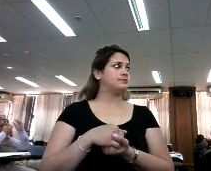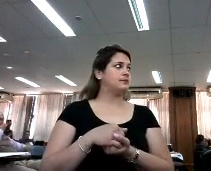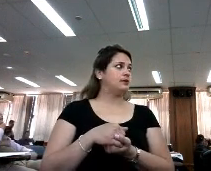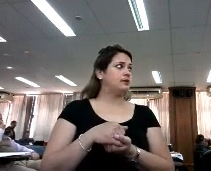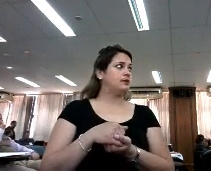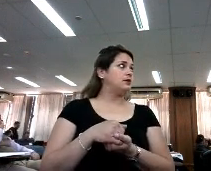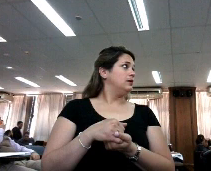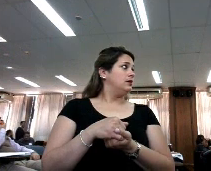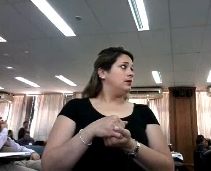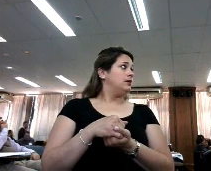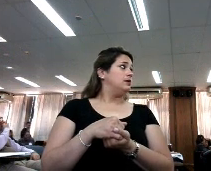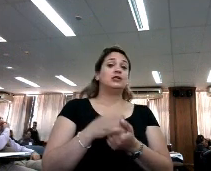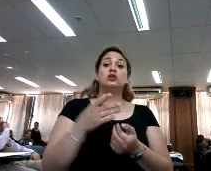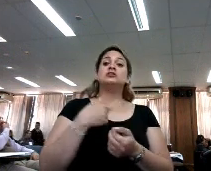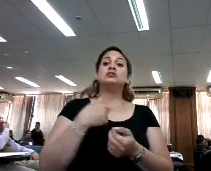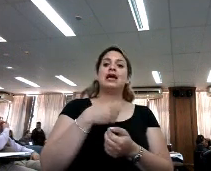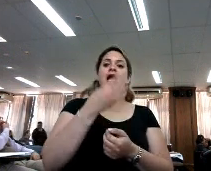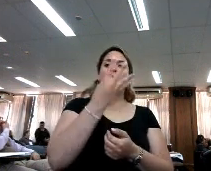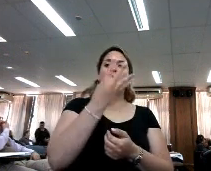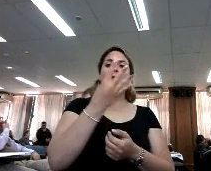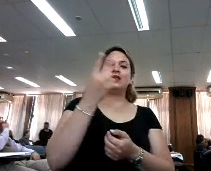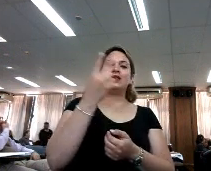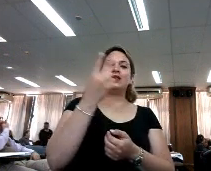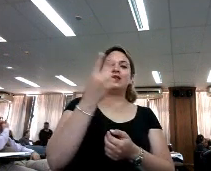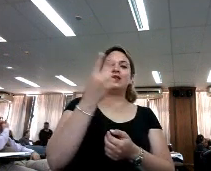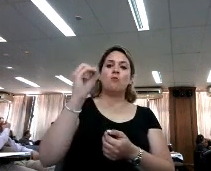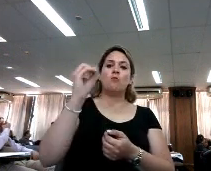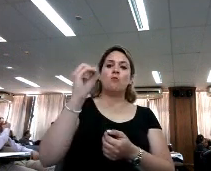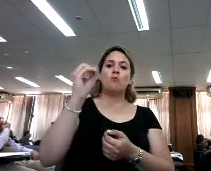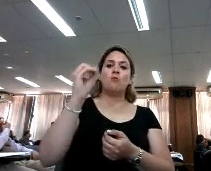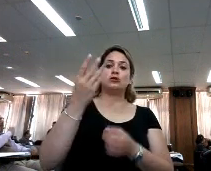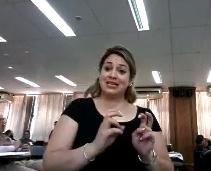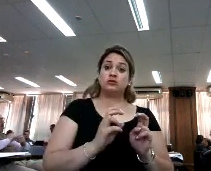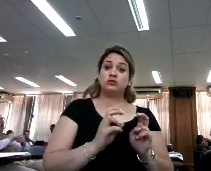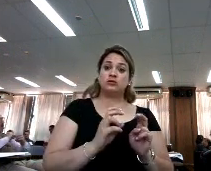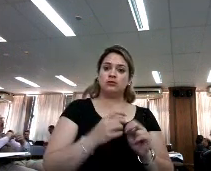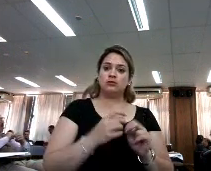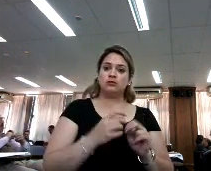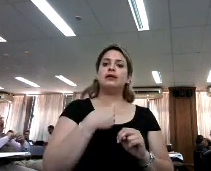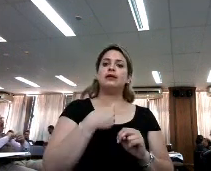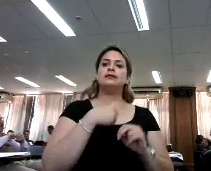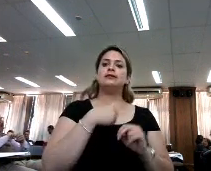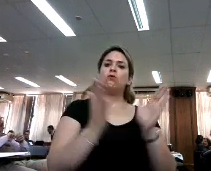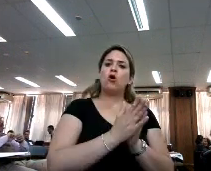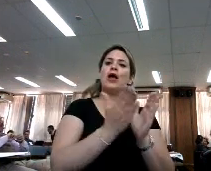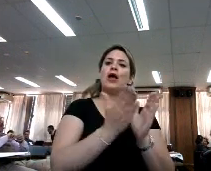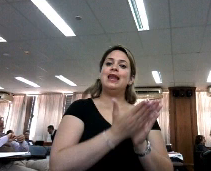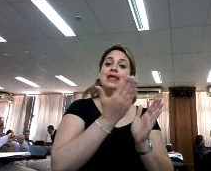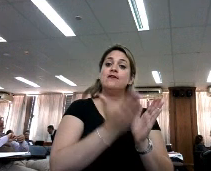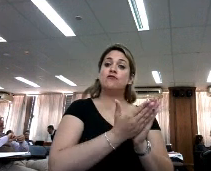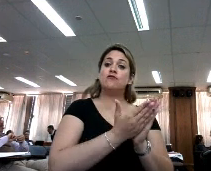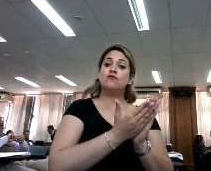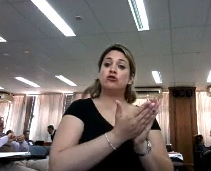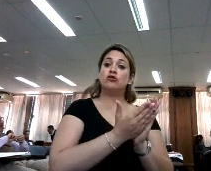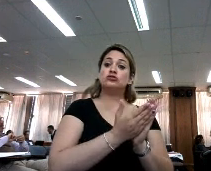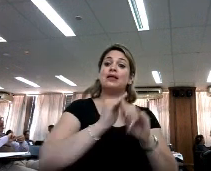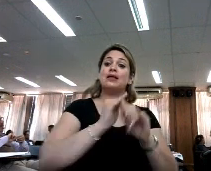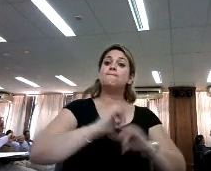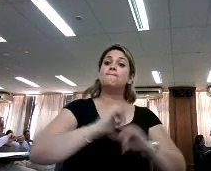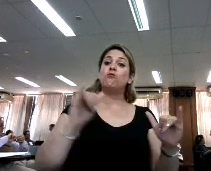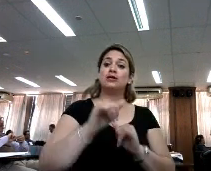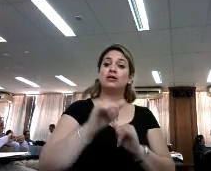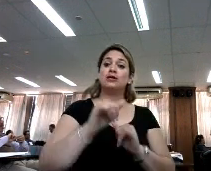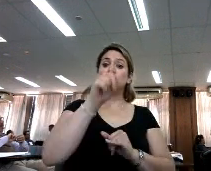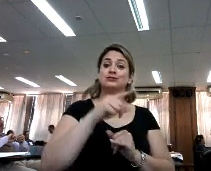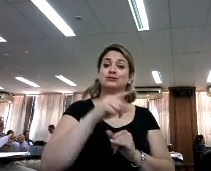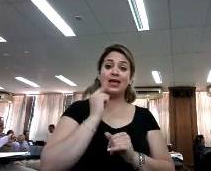Y acá vemos esto. En el 42% de las investigaciones se utilizaron en conjunto libros y publicaciones. Y